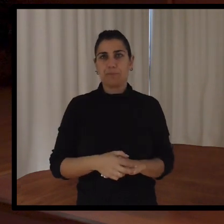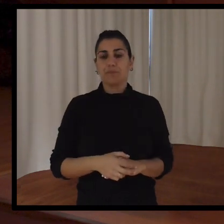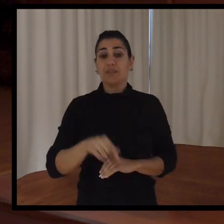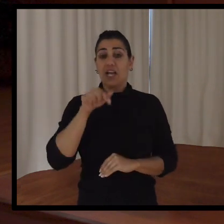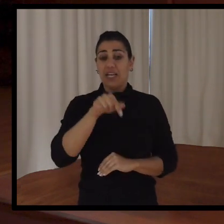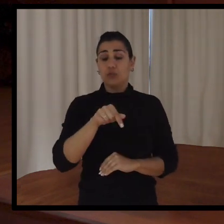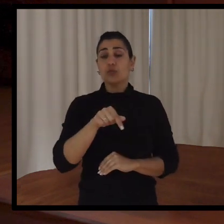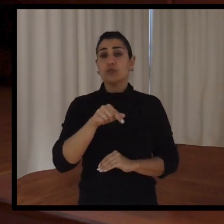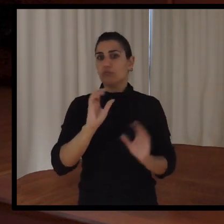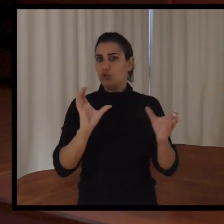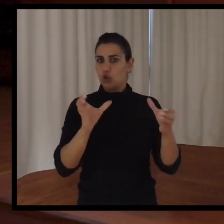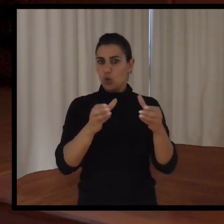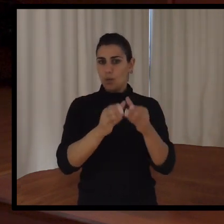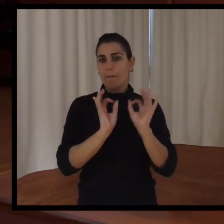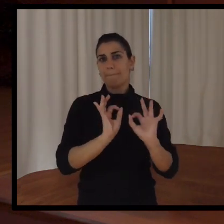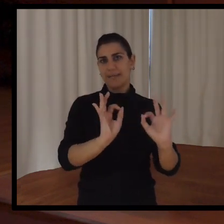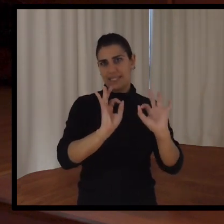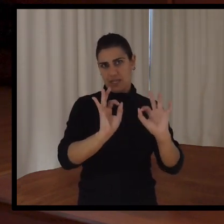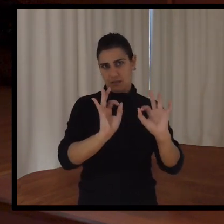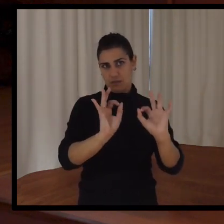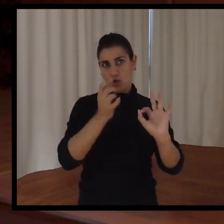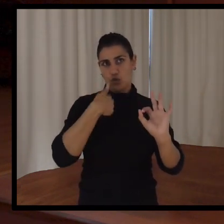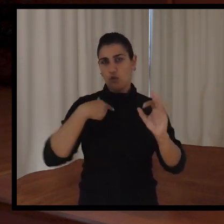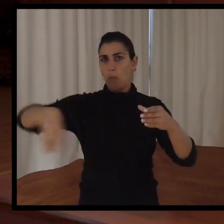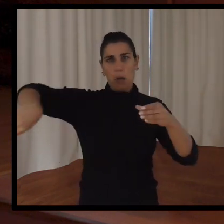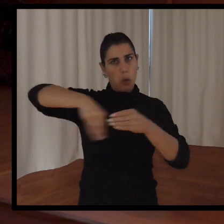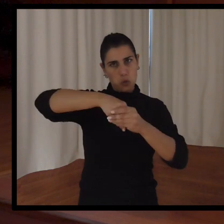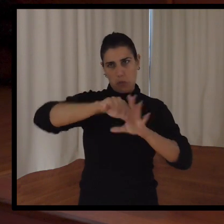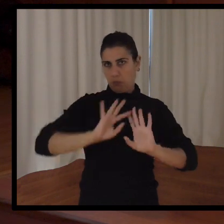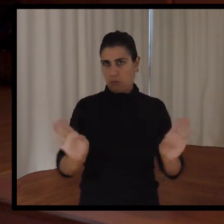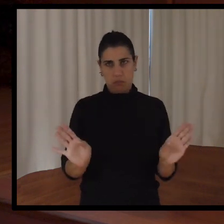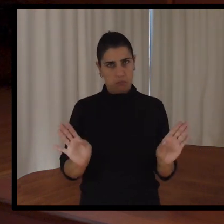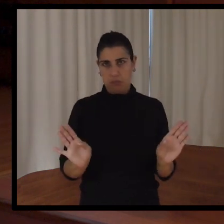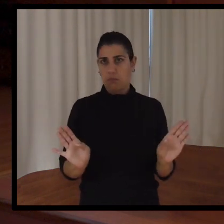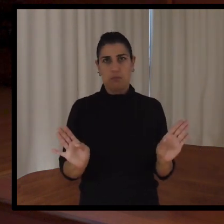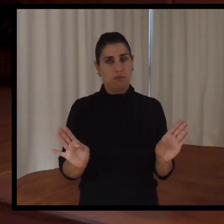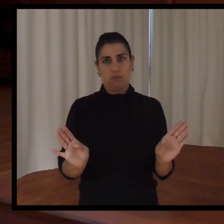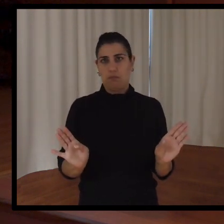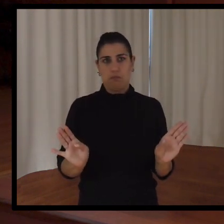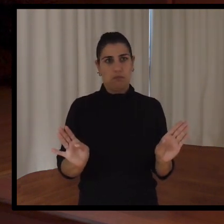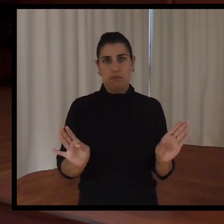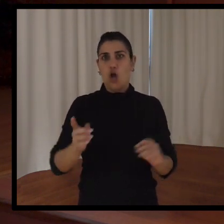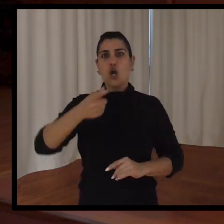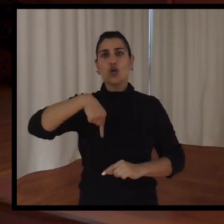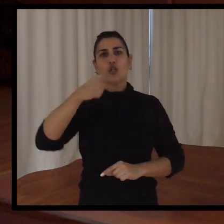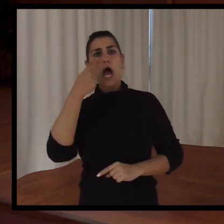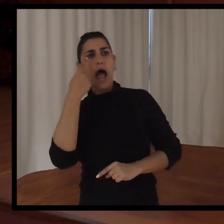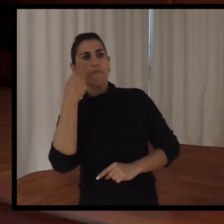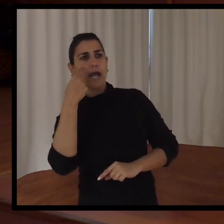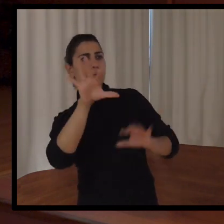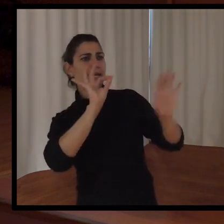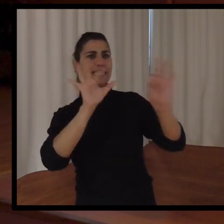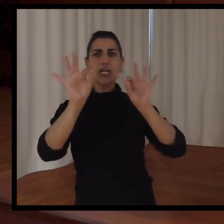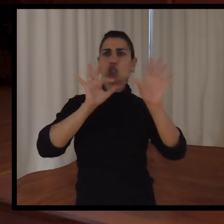equipos de la cadena, porque la cadena es selectiva. Nosotros somos inclusivos. Nosotros no vamos a estar seleccionando